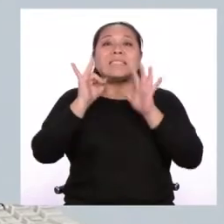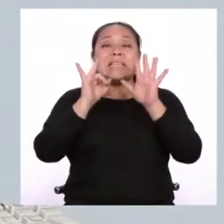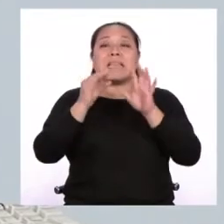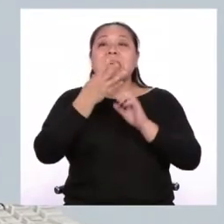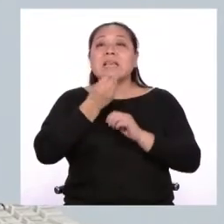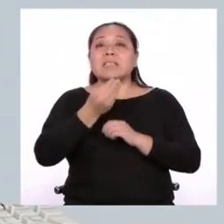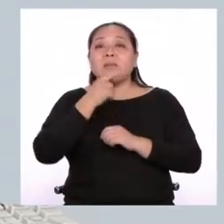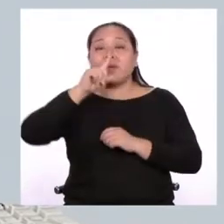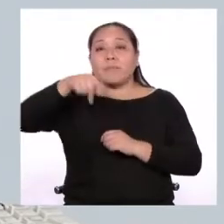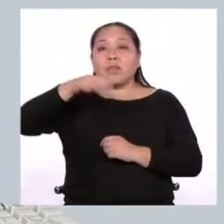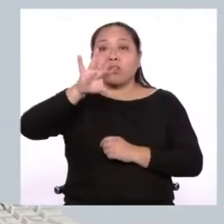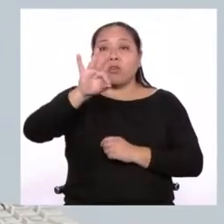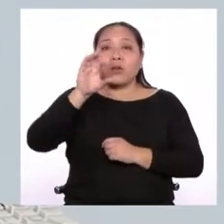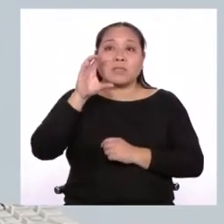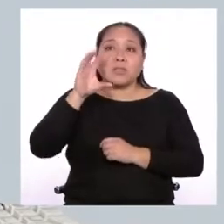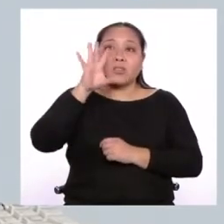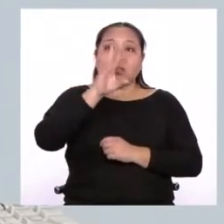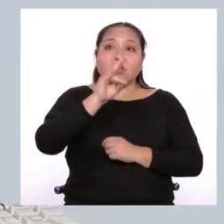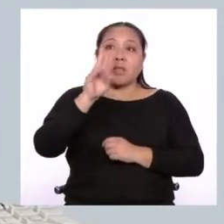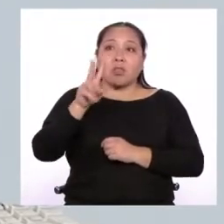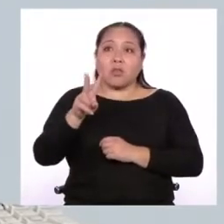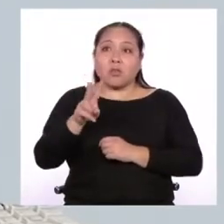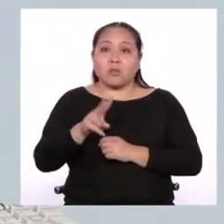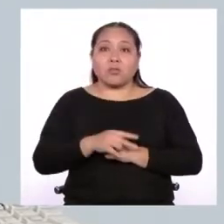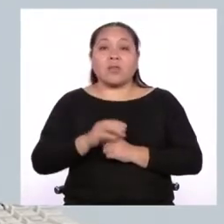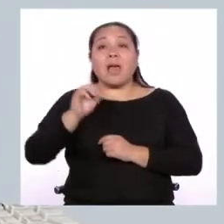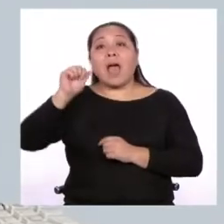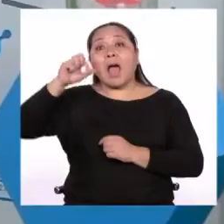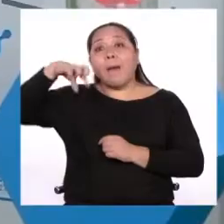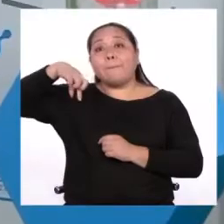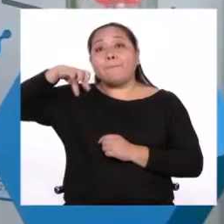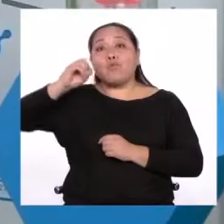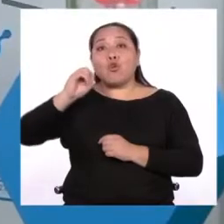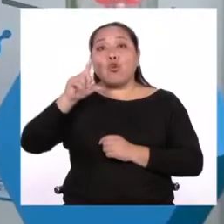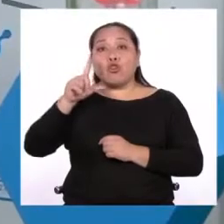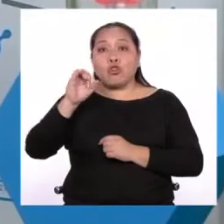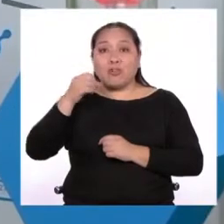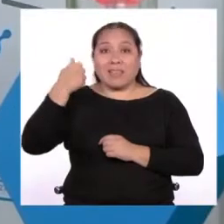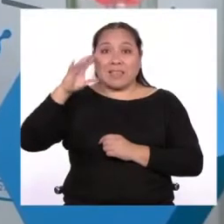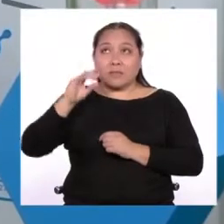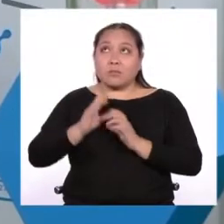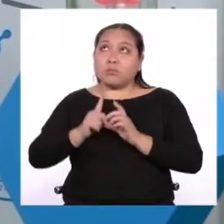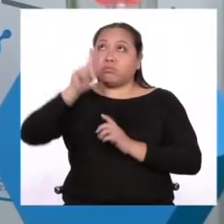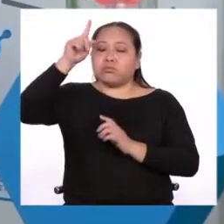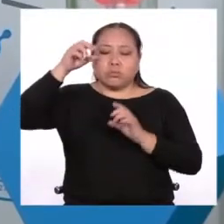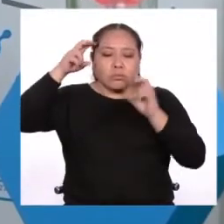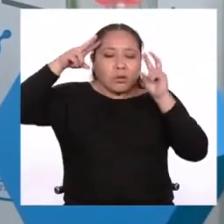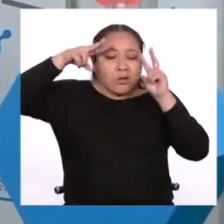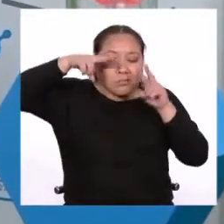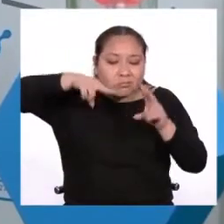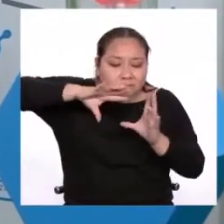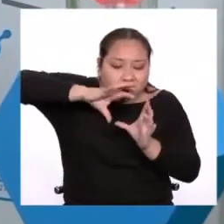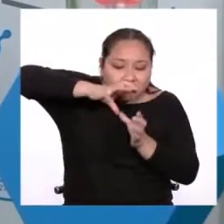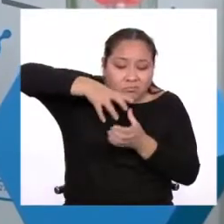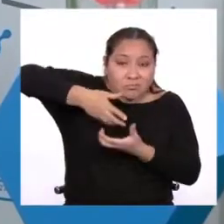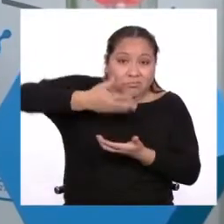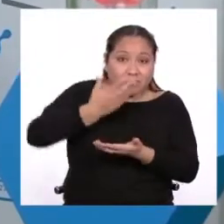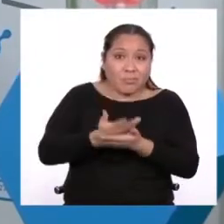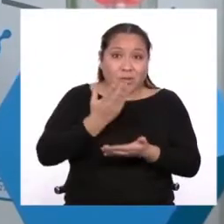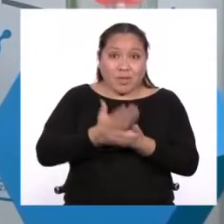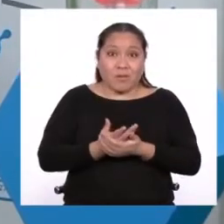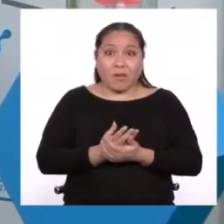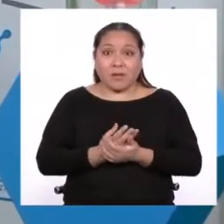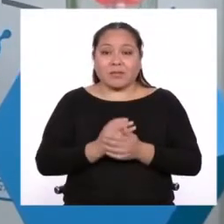1972 por los tripulantes de la nave Apolo 17. Y así como la Blue Marvel, otra cosa que ha demostrado la